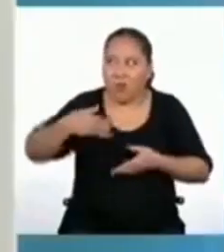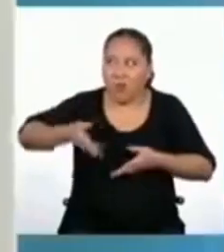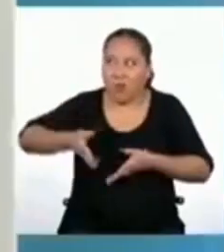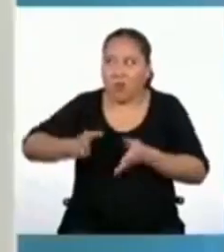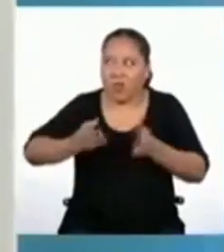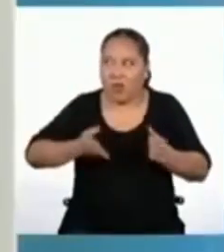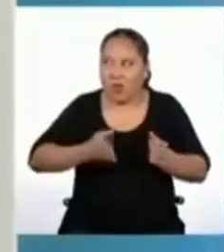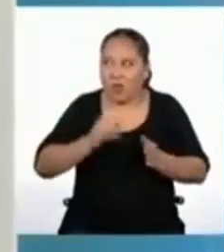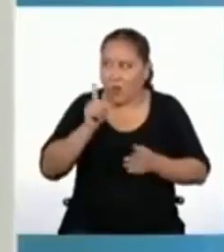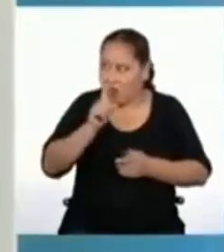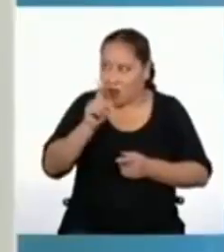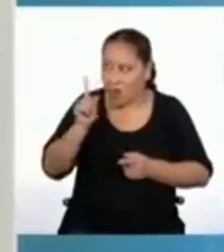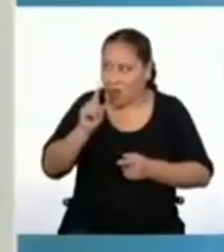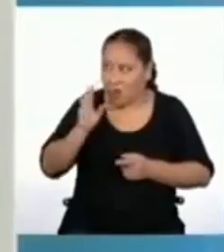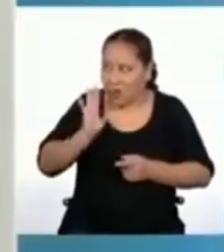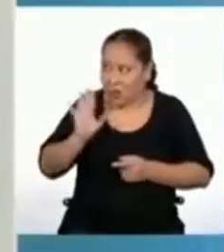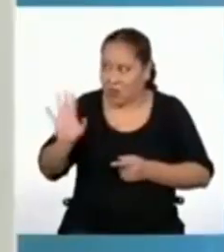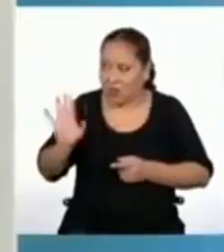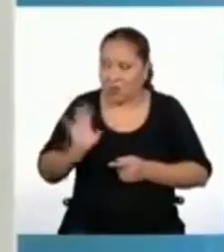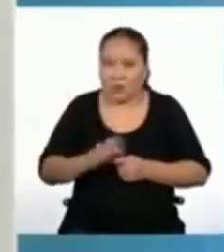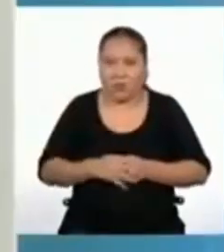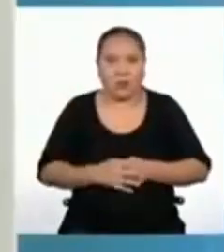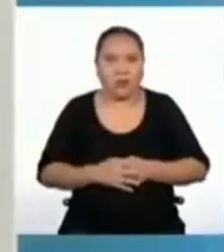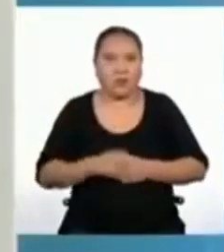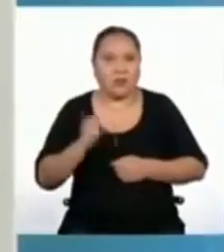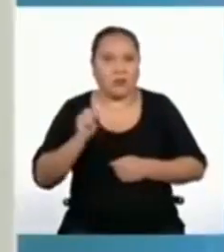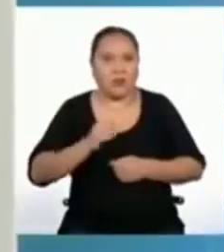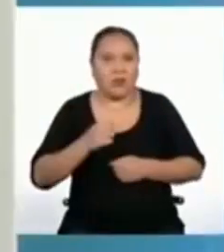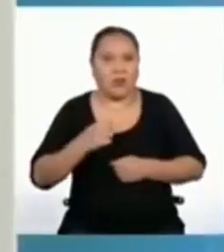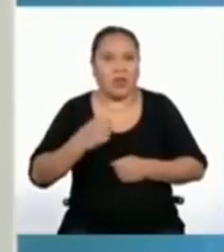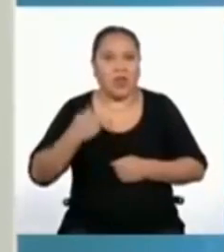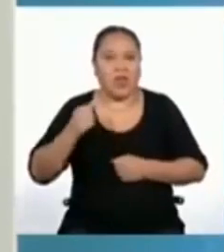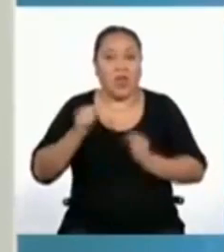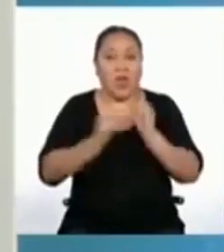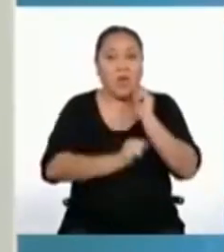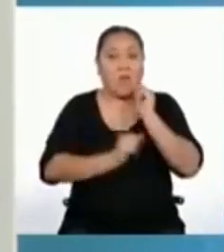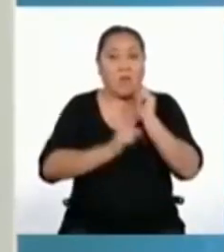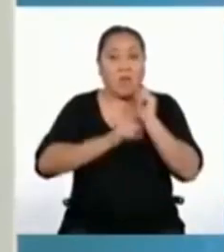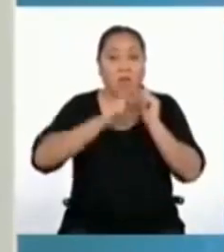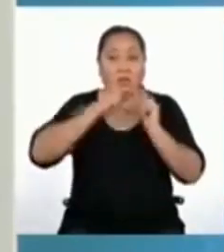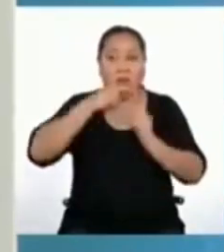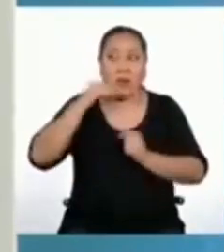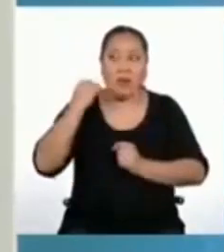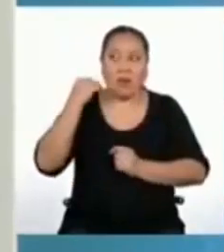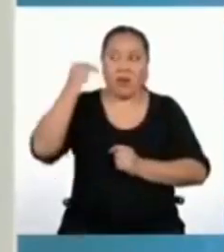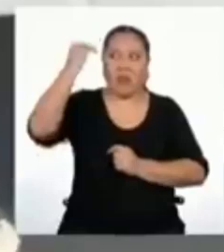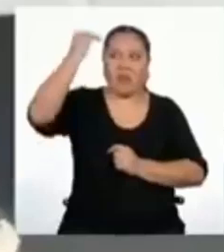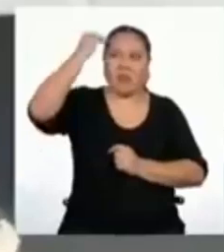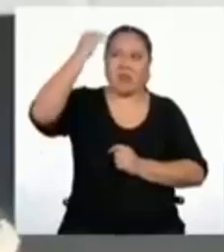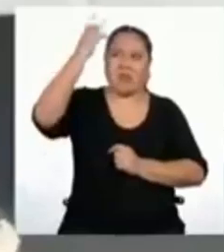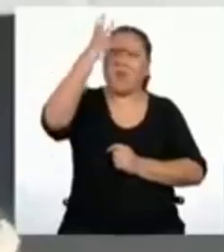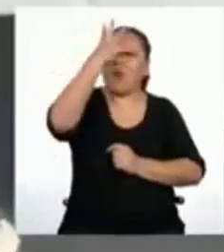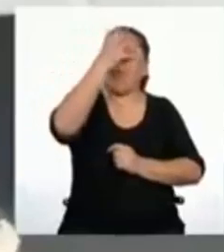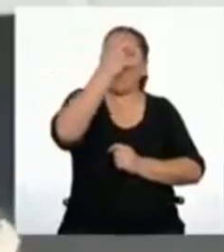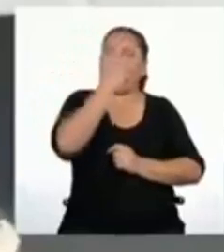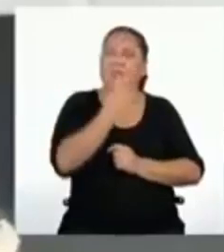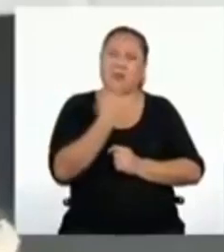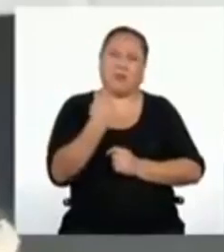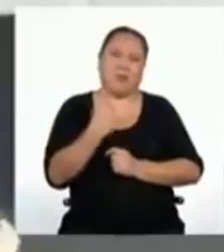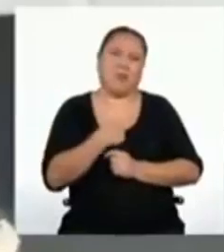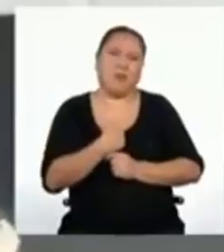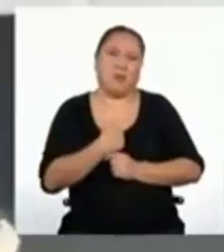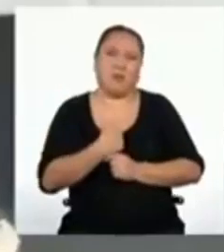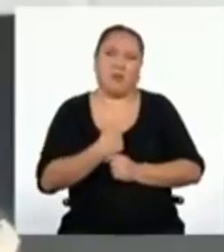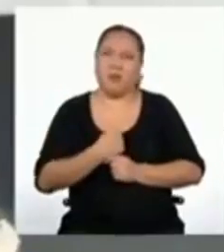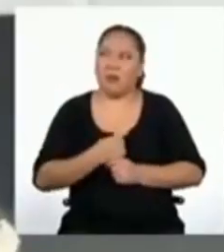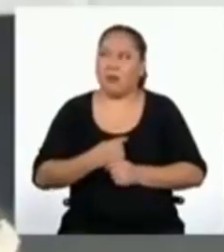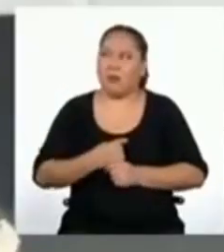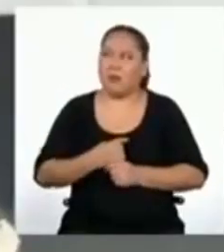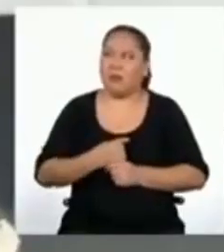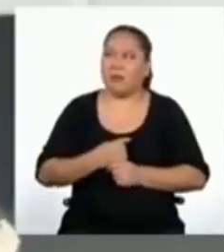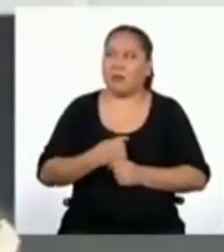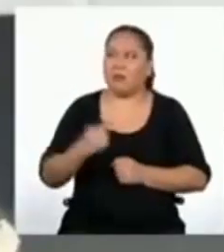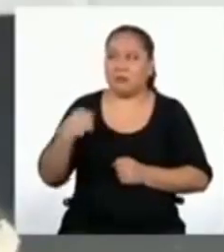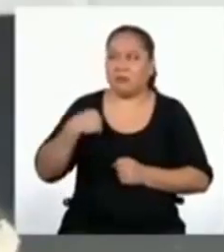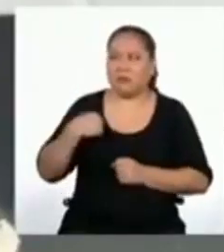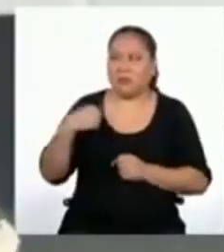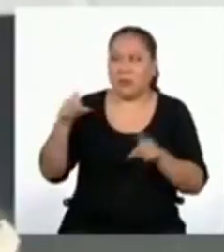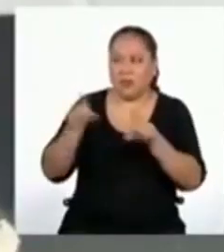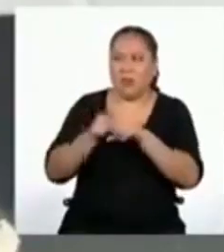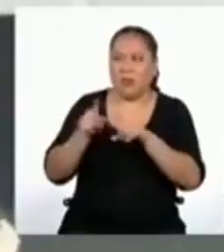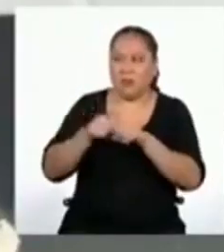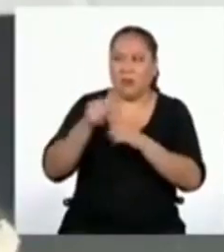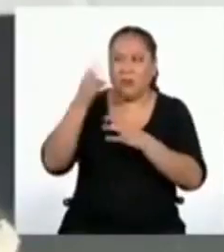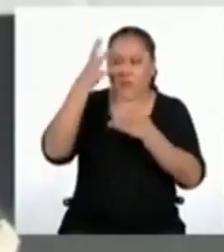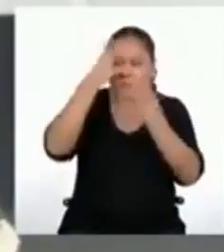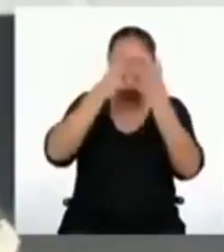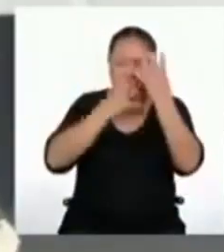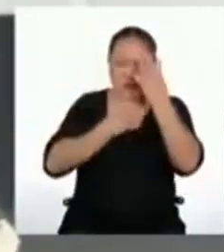Sí. Y mi hermana mayor se molestó terriblemente. ¡Azú! Creo que yo también me hubiera